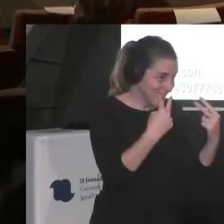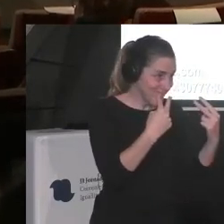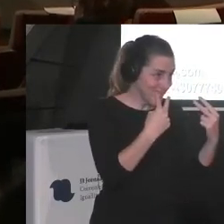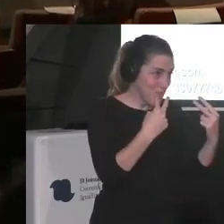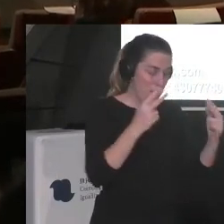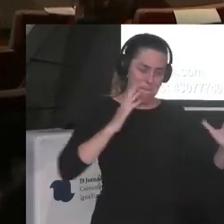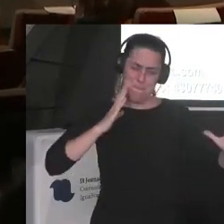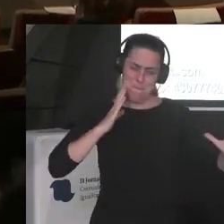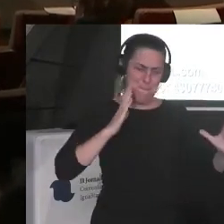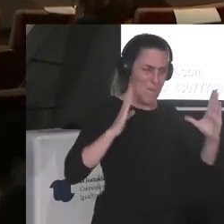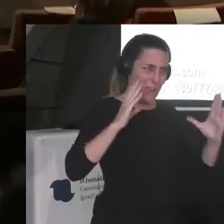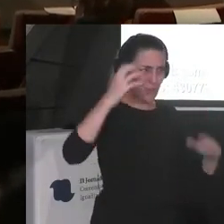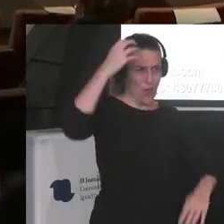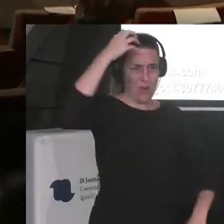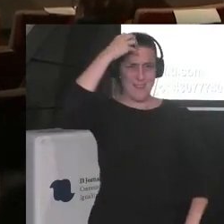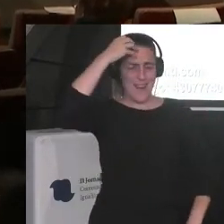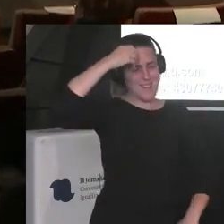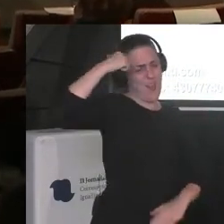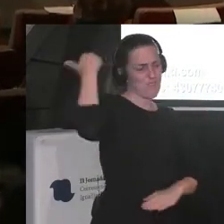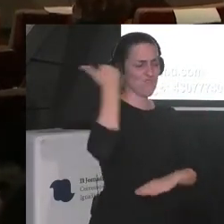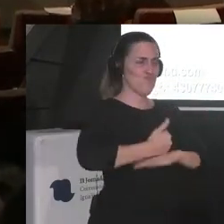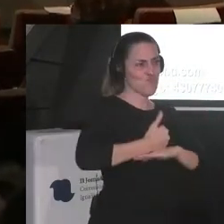momento de reina toquilla